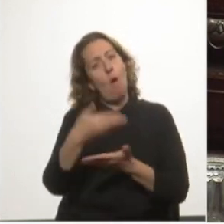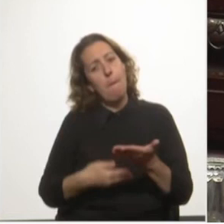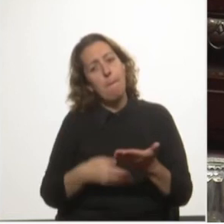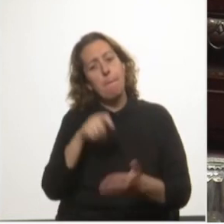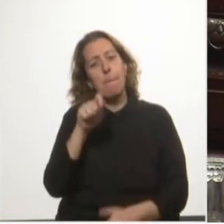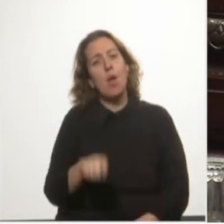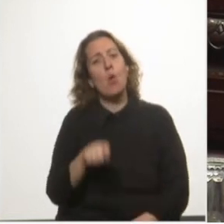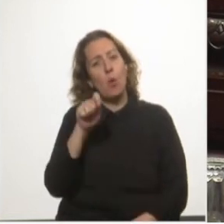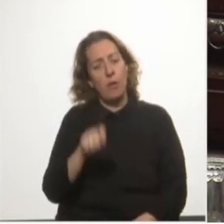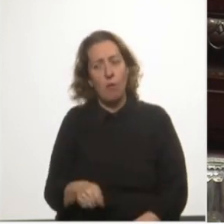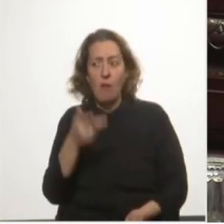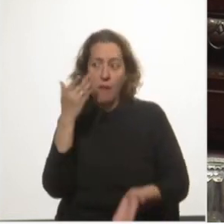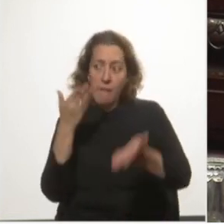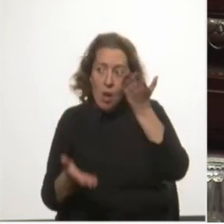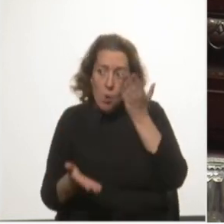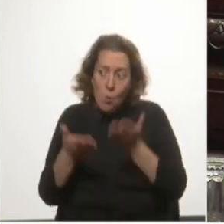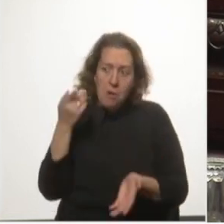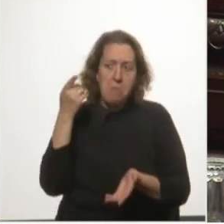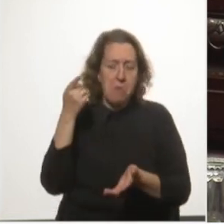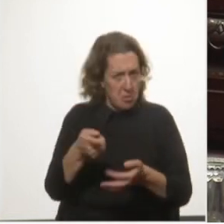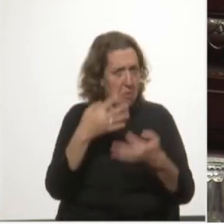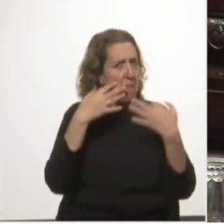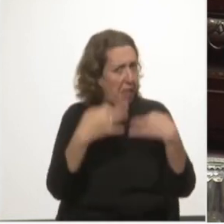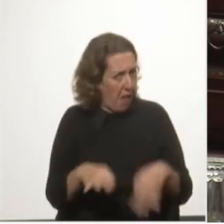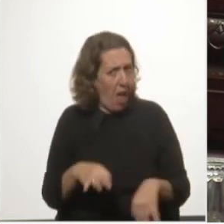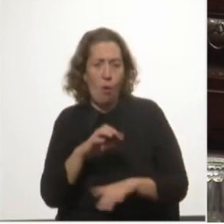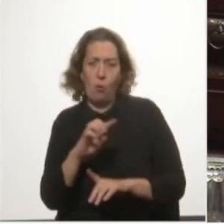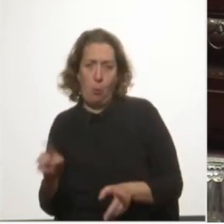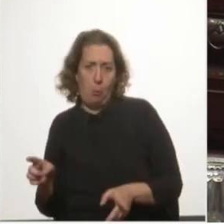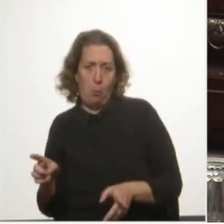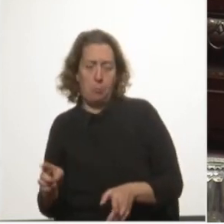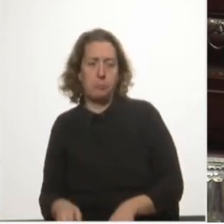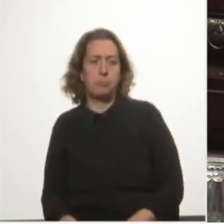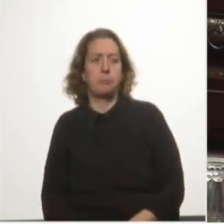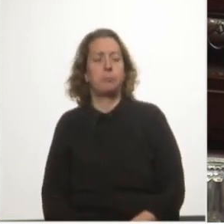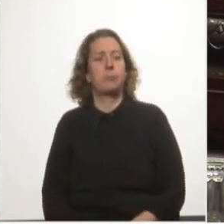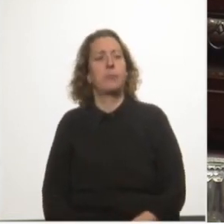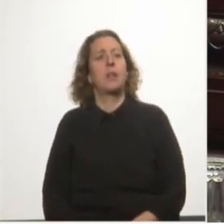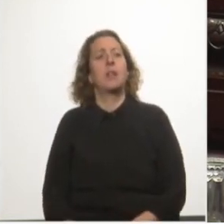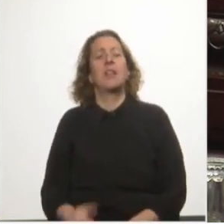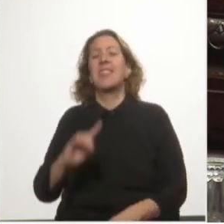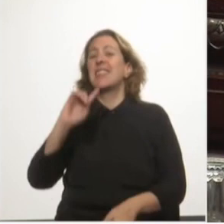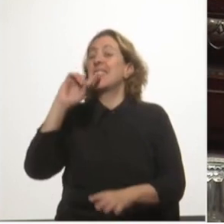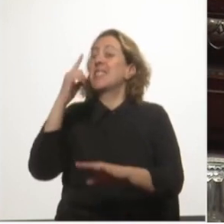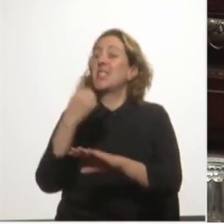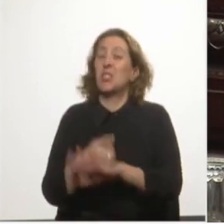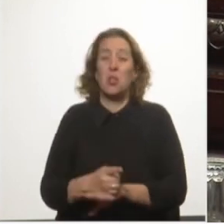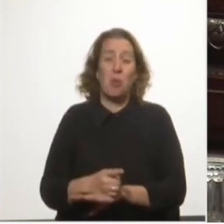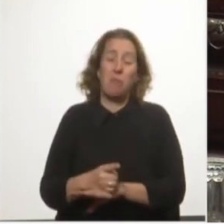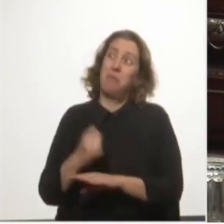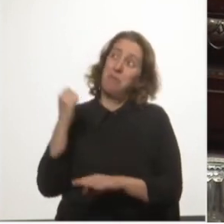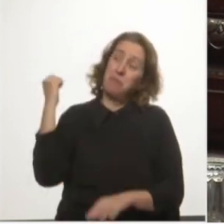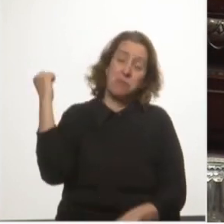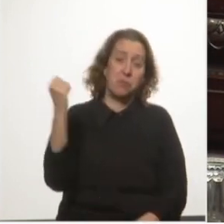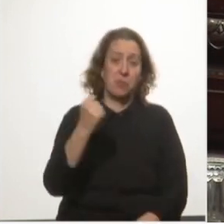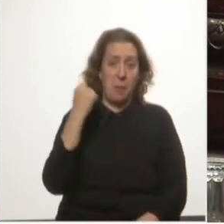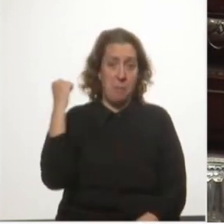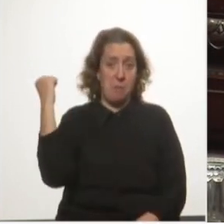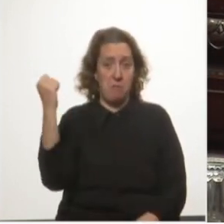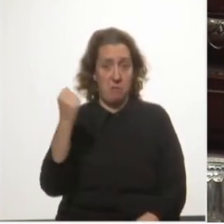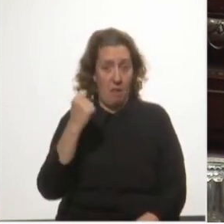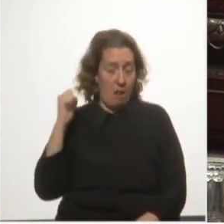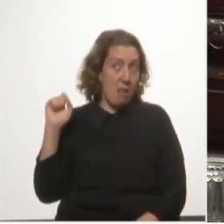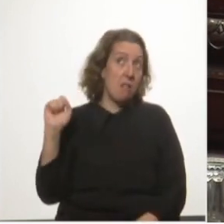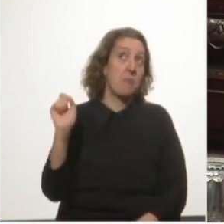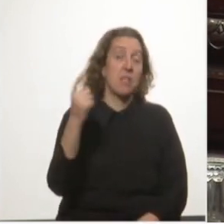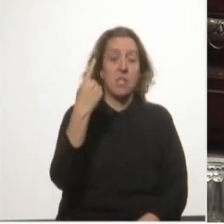legitimidad de tal demanda. Y se llega a una decisión de primera magnitud en cuanto a factor estratégico